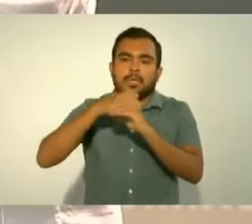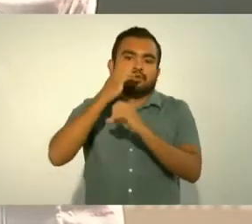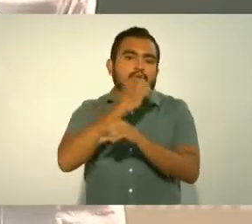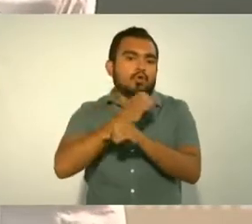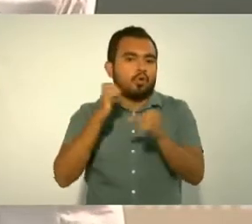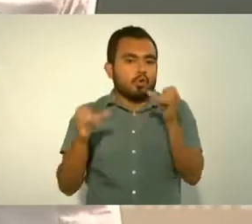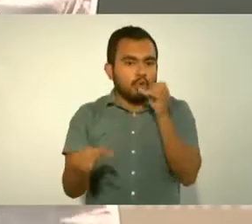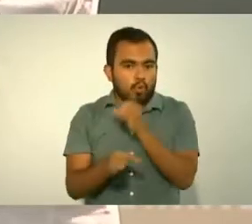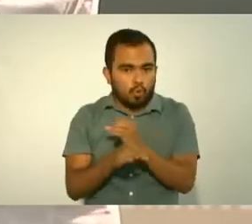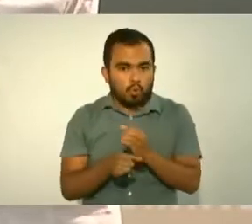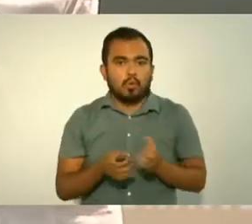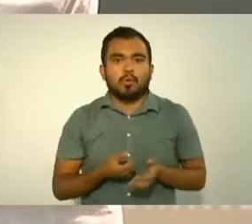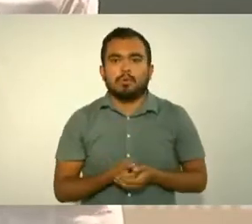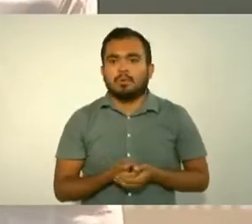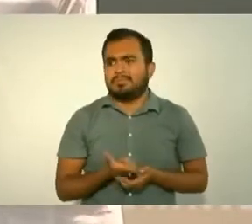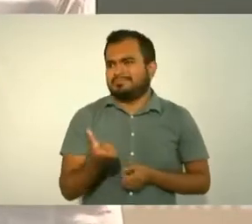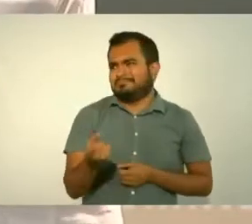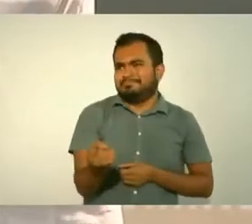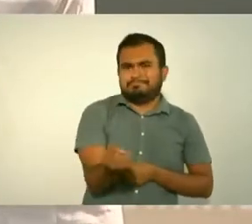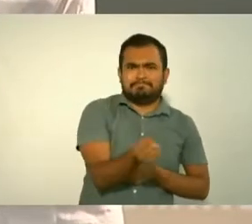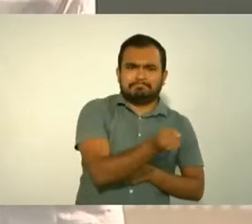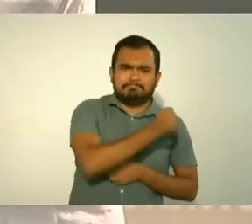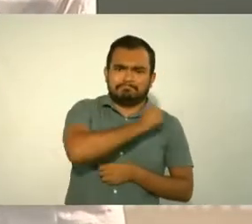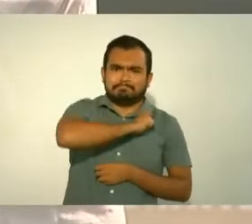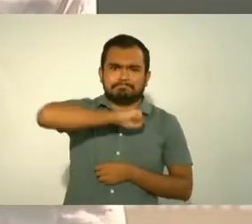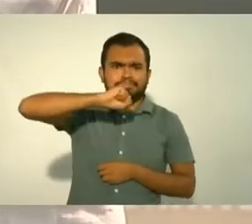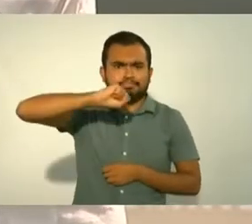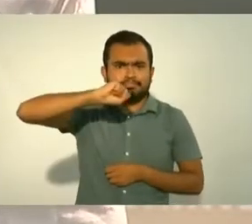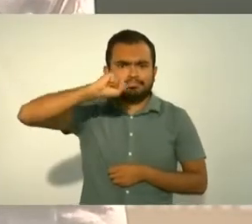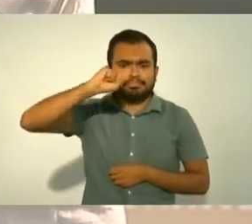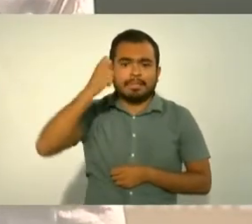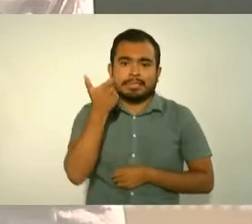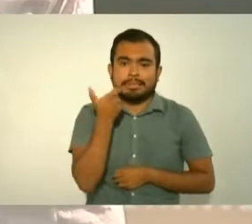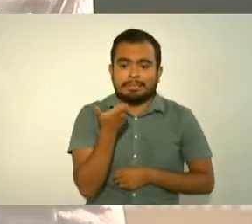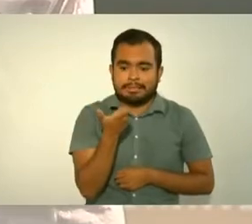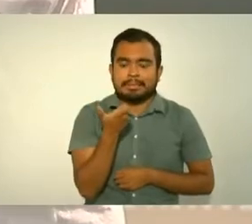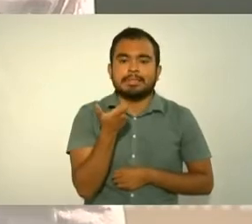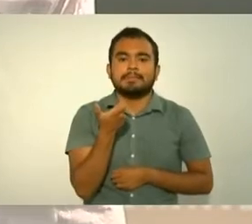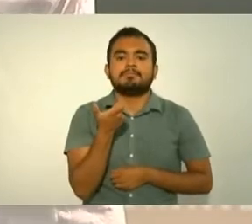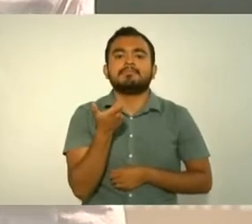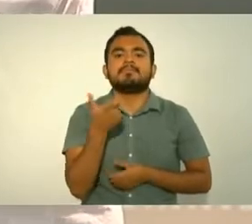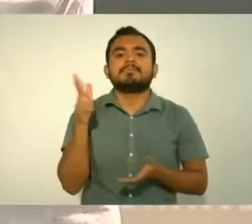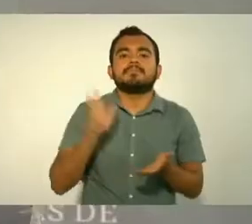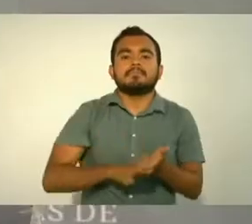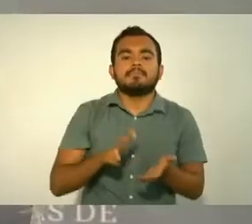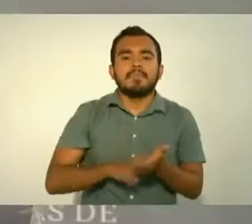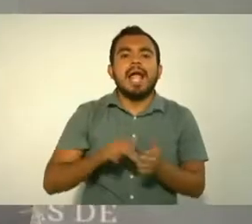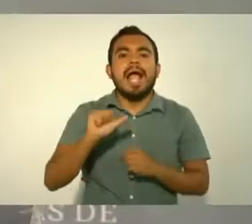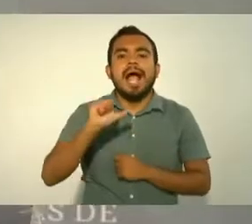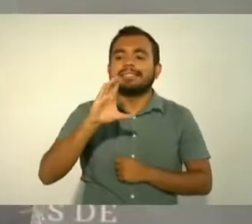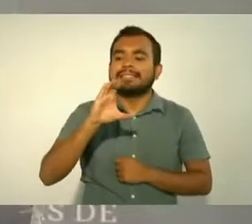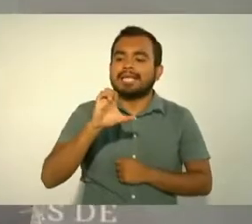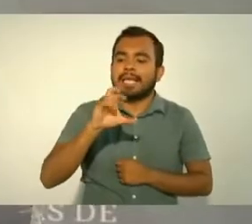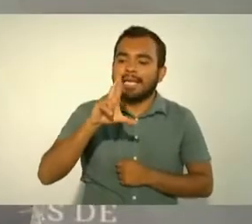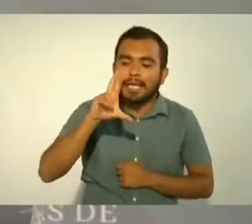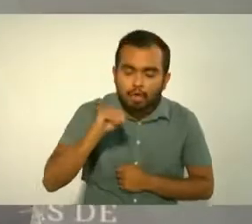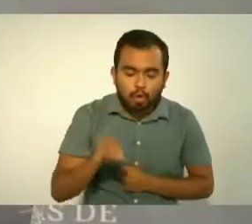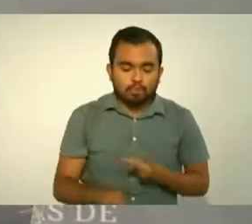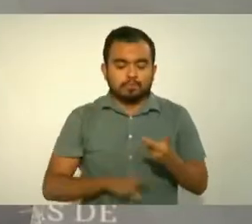a las nubes el precio del acero el precio de los alimentos